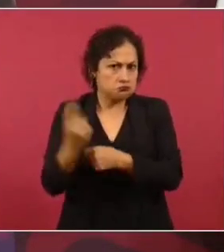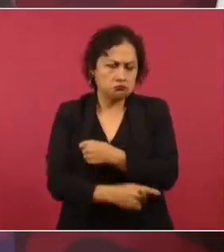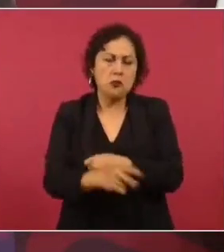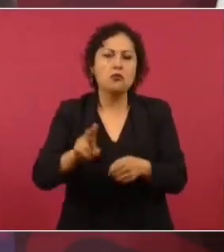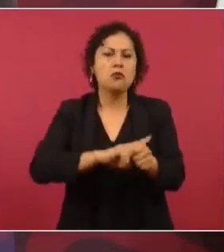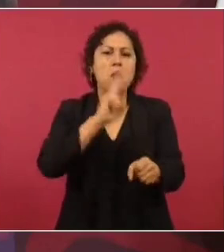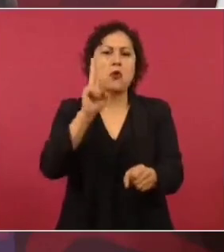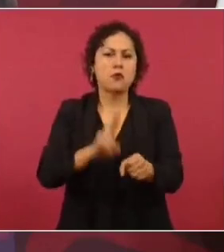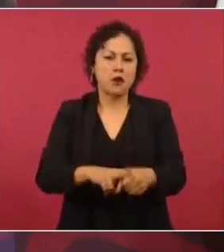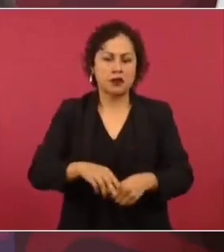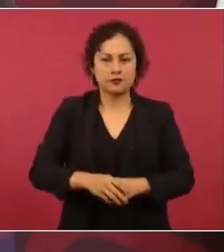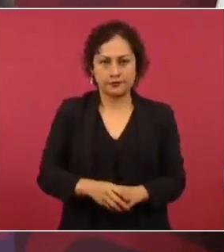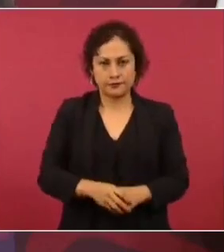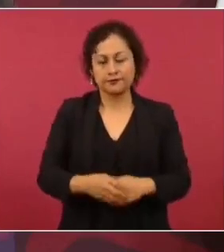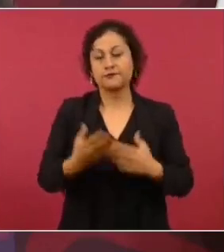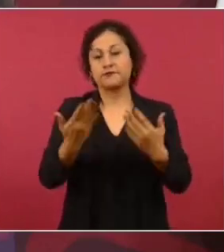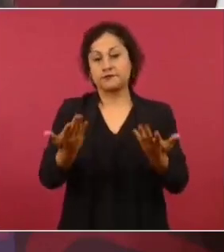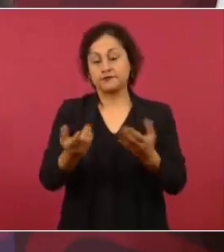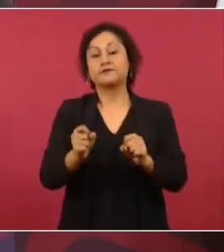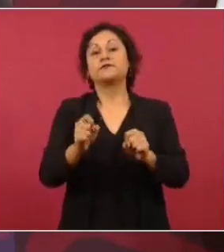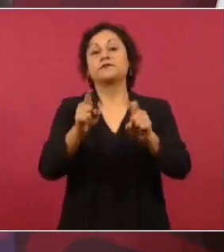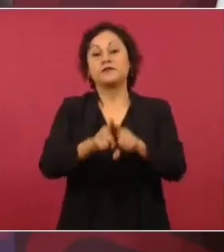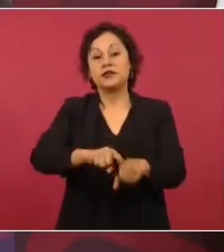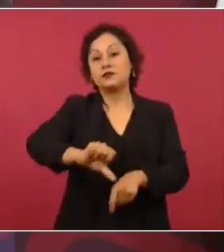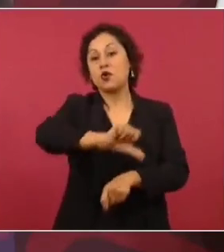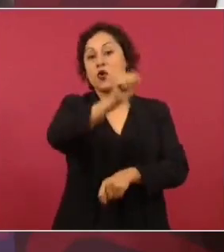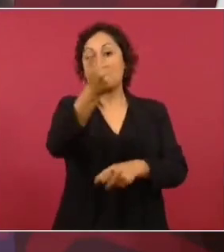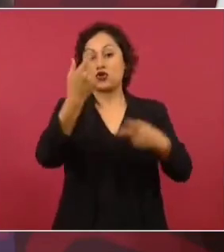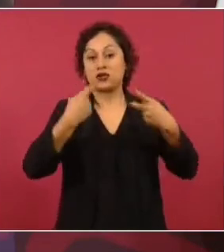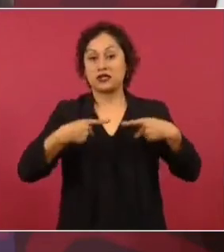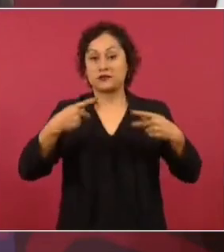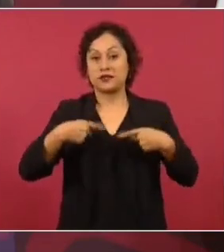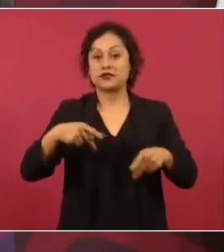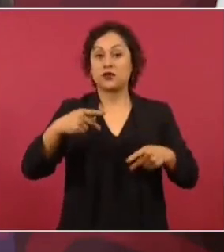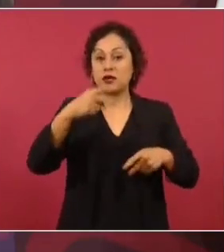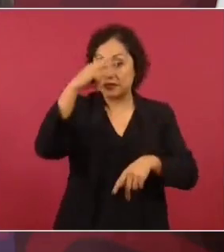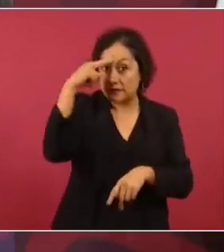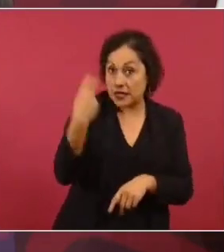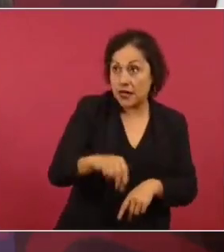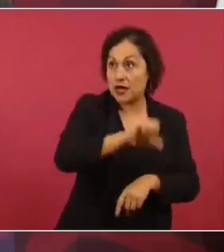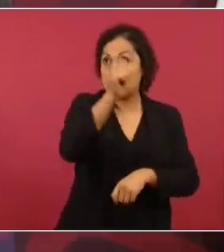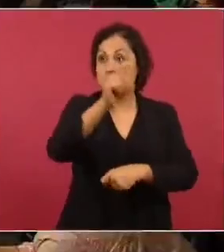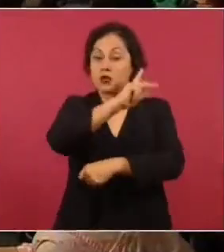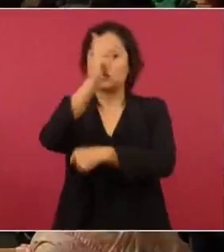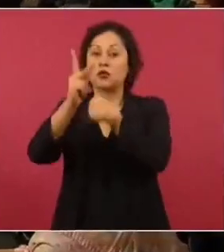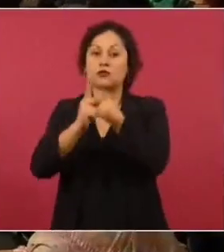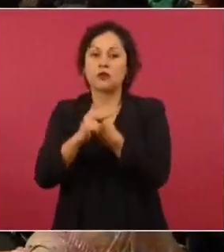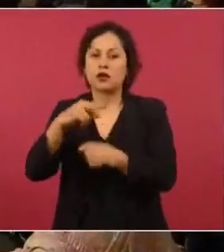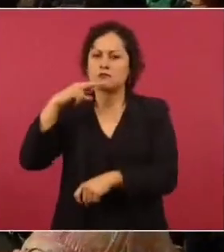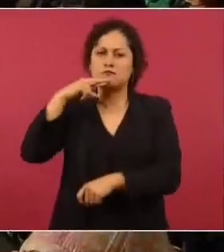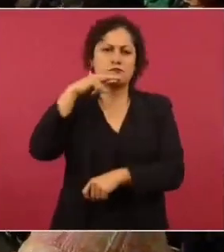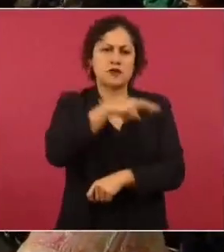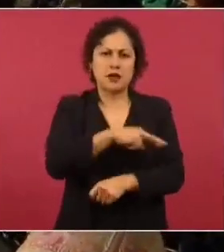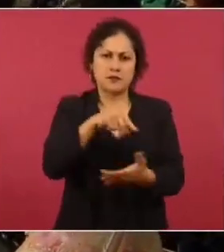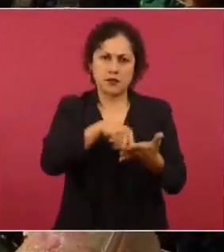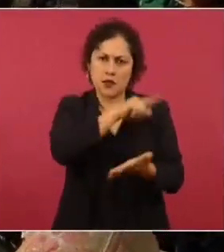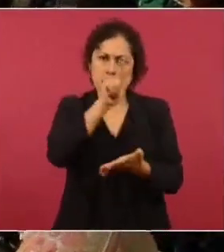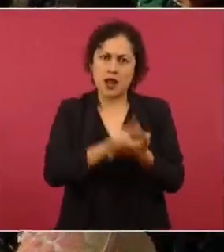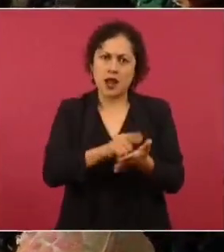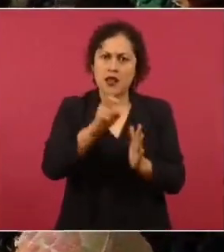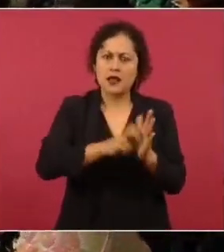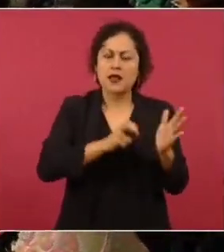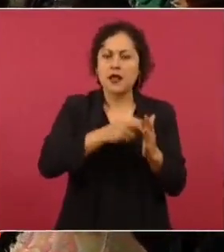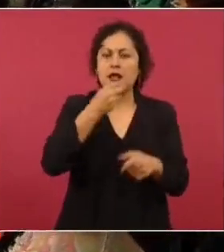facilita el voto de los migrantes o de los mexicanos en el exterior, ahora será por internet y podrán hacerlo con su